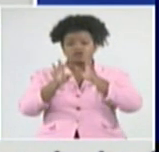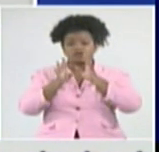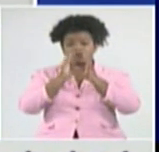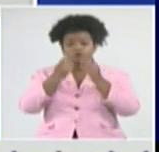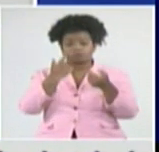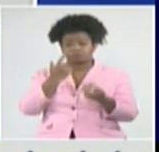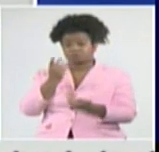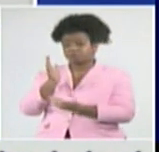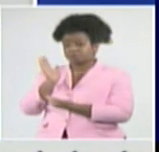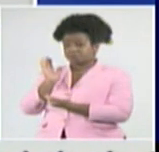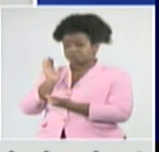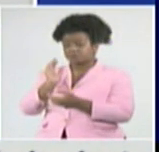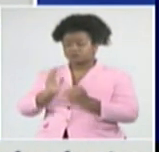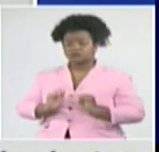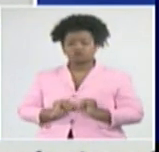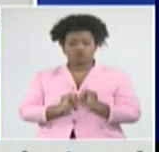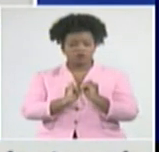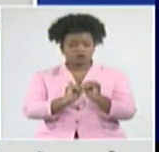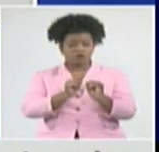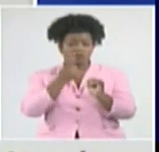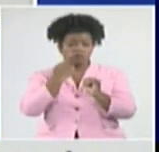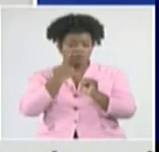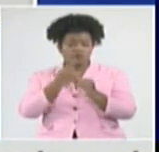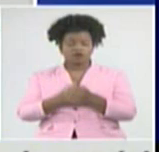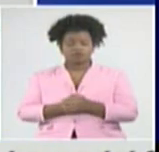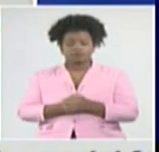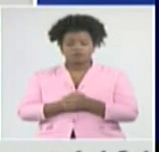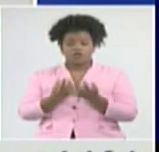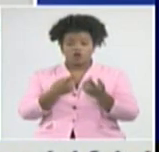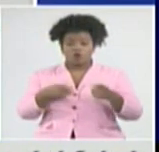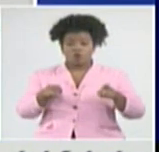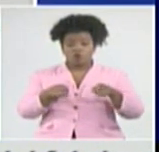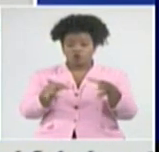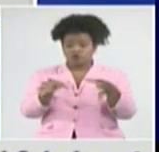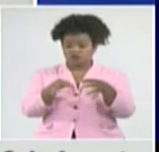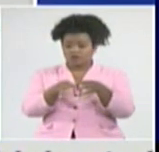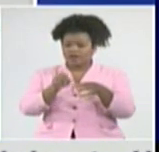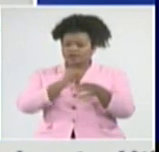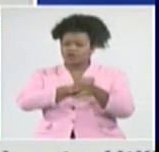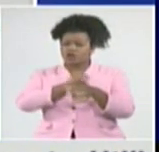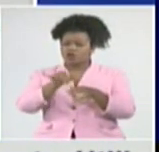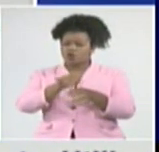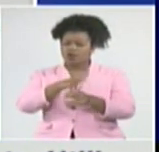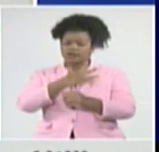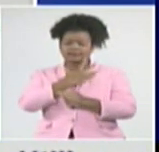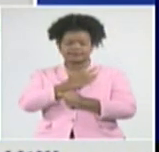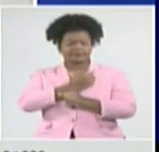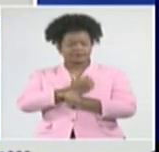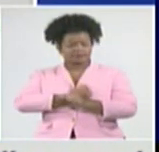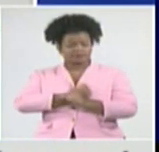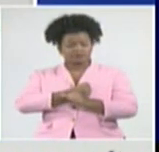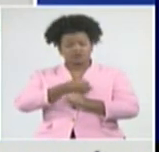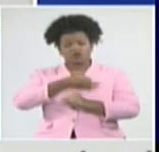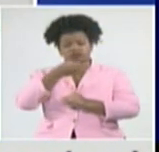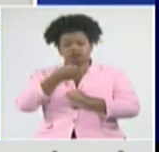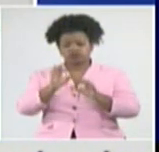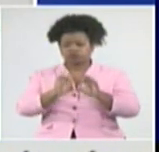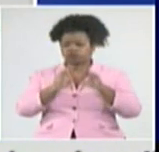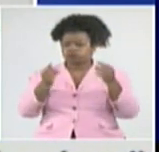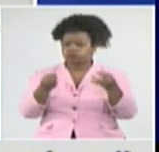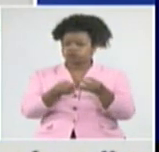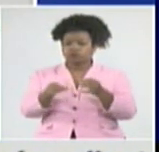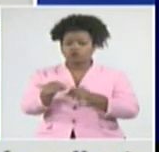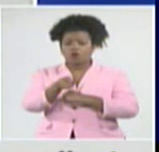información, Cuba Debate. Desde Gren queremos hacer extensivas las condolencias a familiares y todo el pueblo